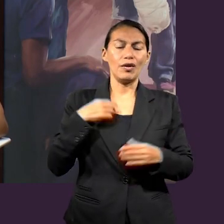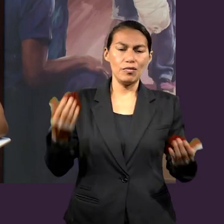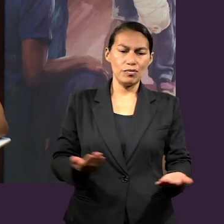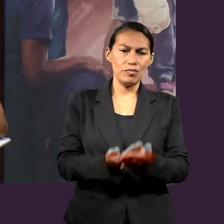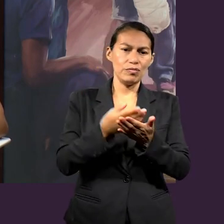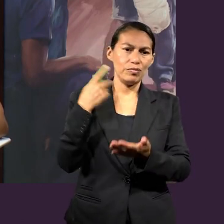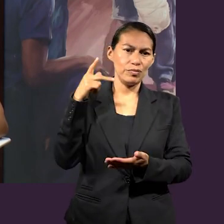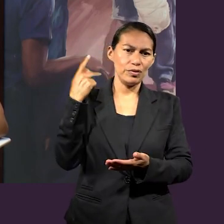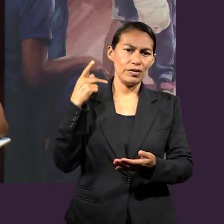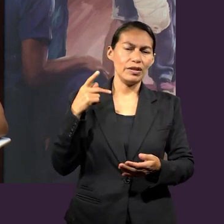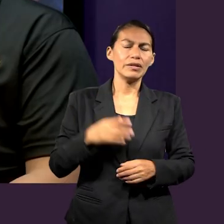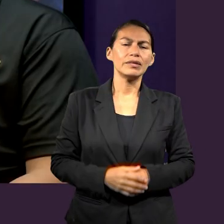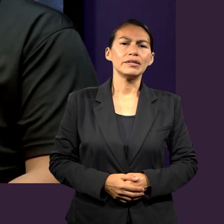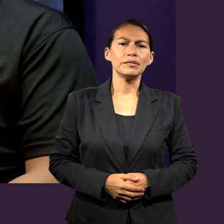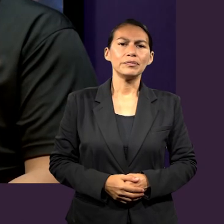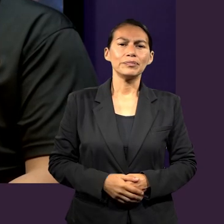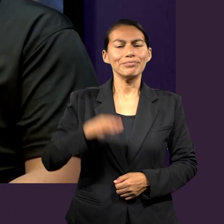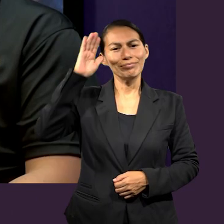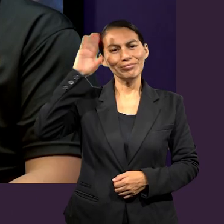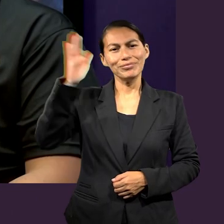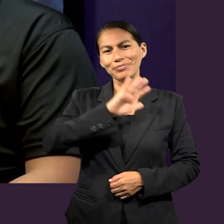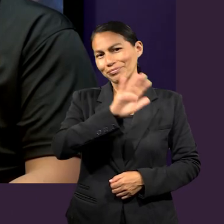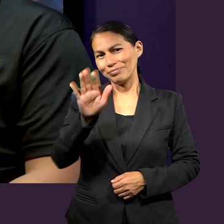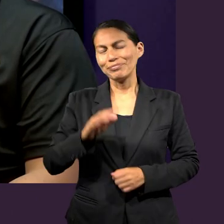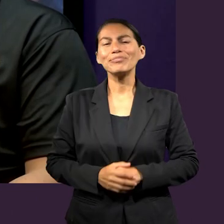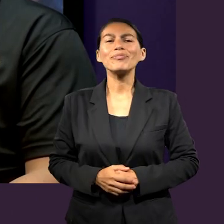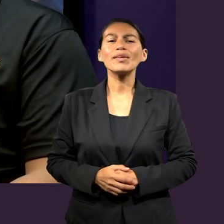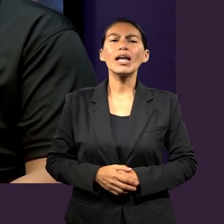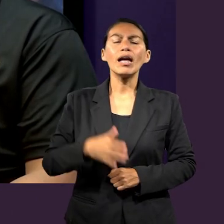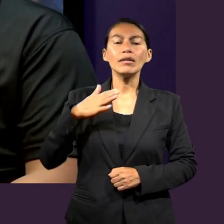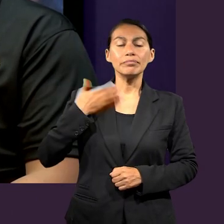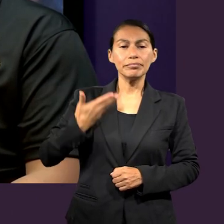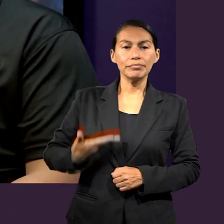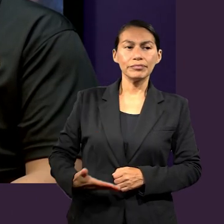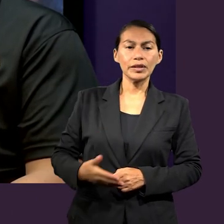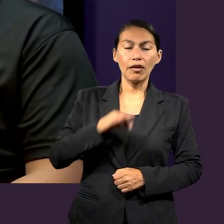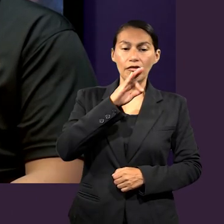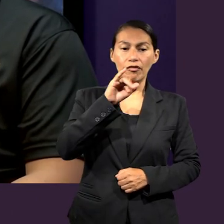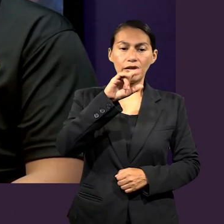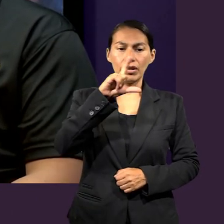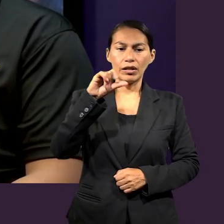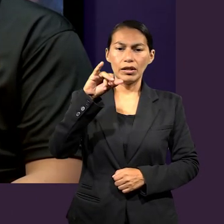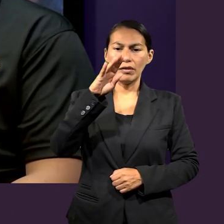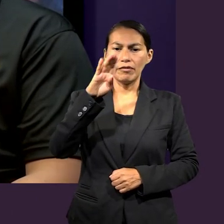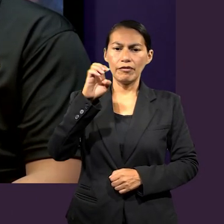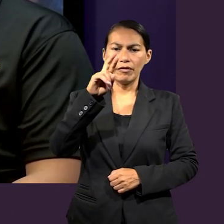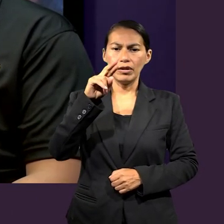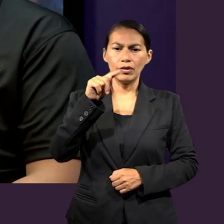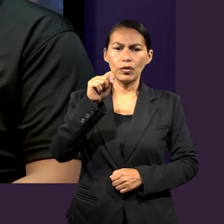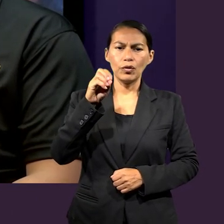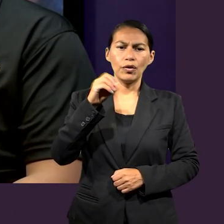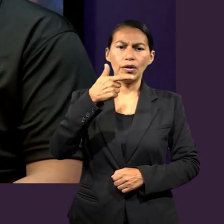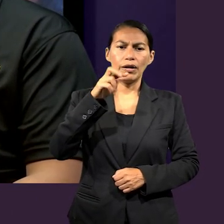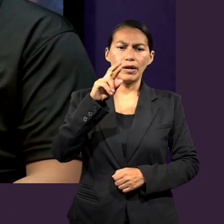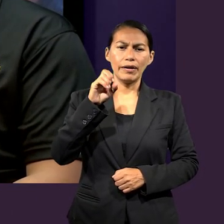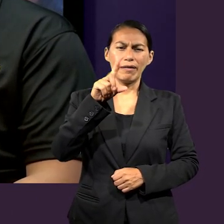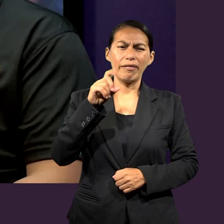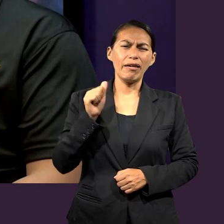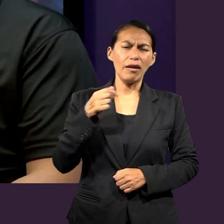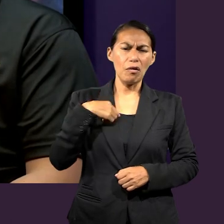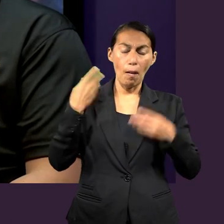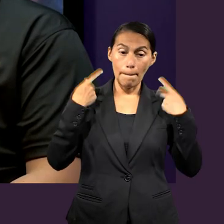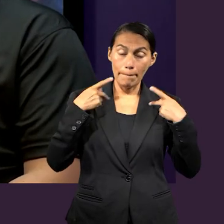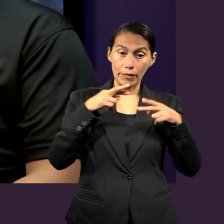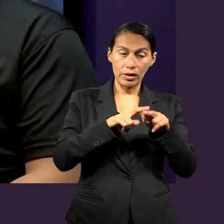originaria del Estado de Puebla. Hola a todos, mi nombre es Filiberto Grageda, soy docente en la Facultad de Ingeniería en el área de Electrónica,